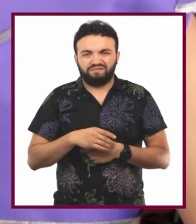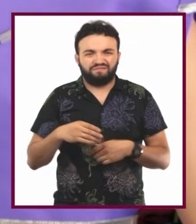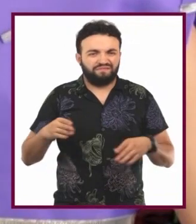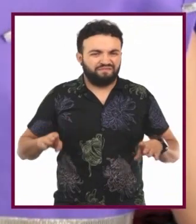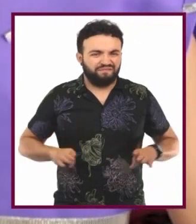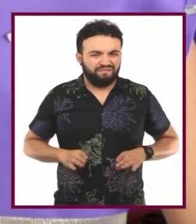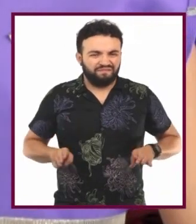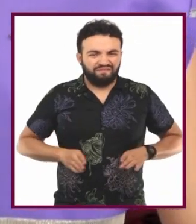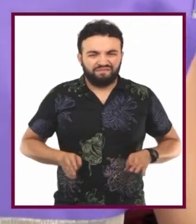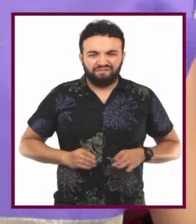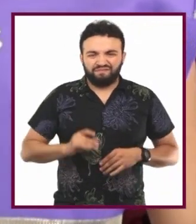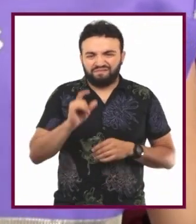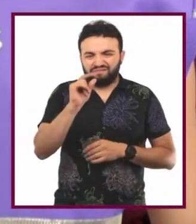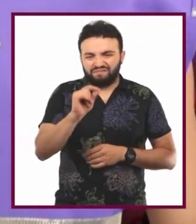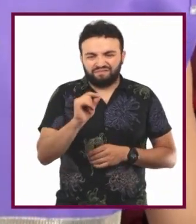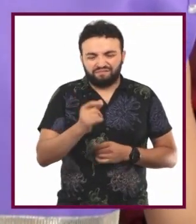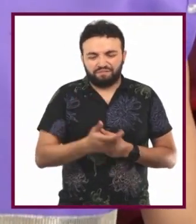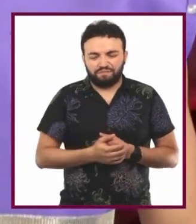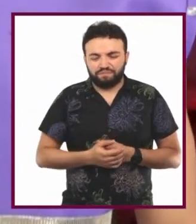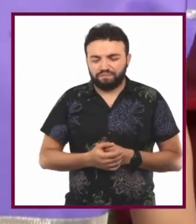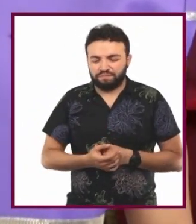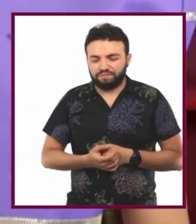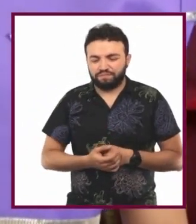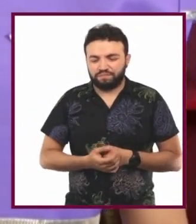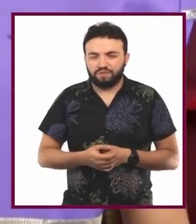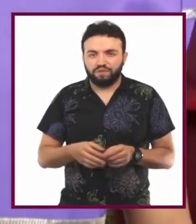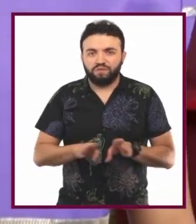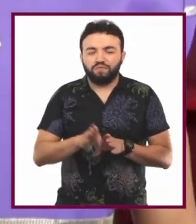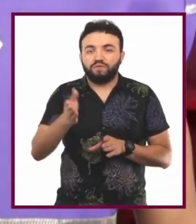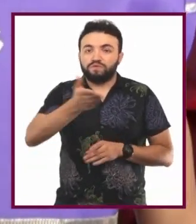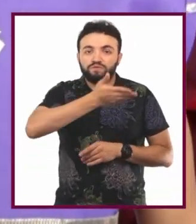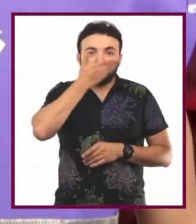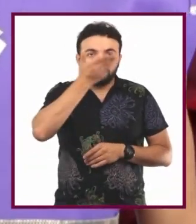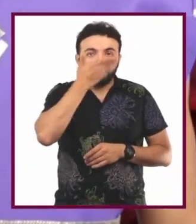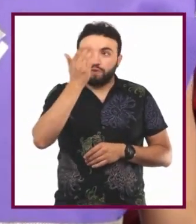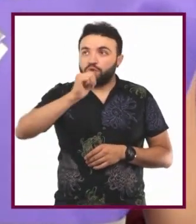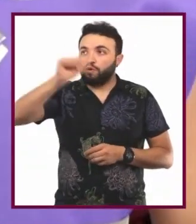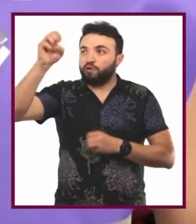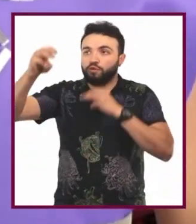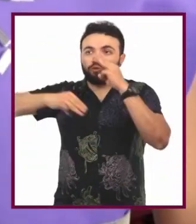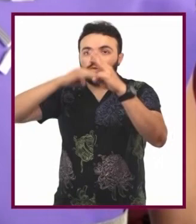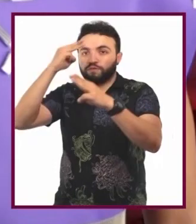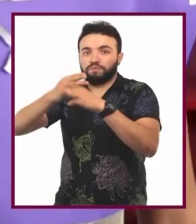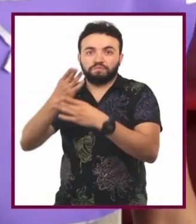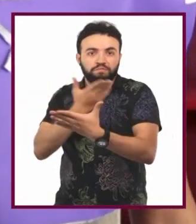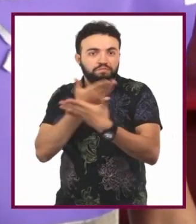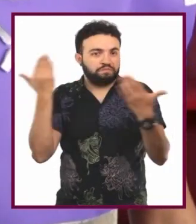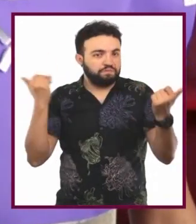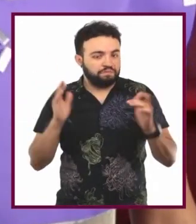incómodas deben de ser las costumbres en otro planeta!